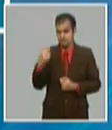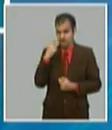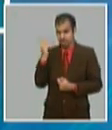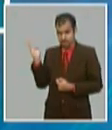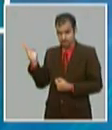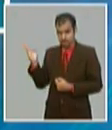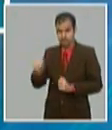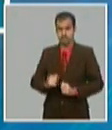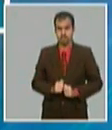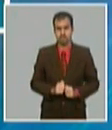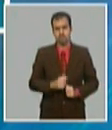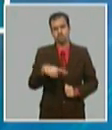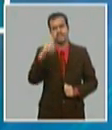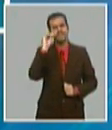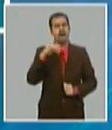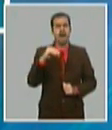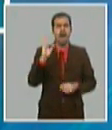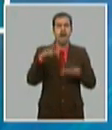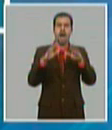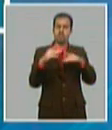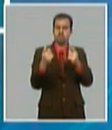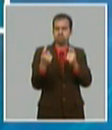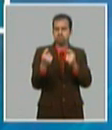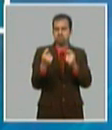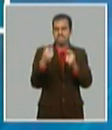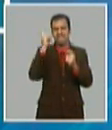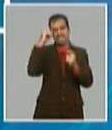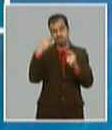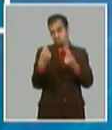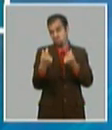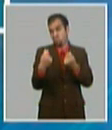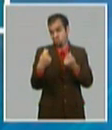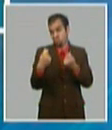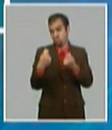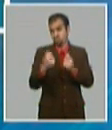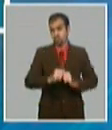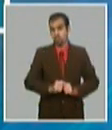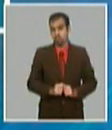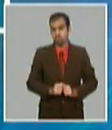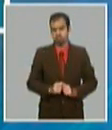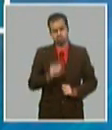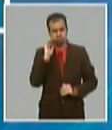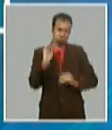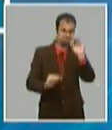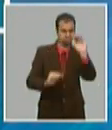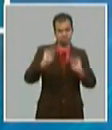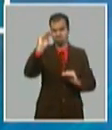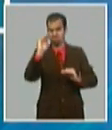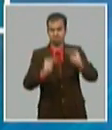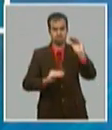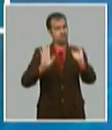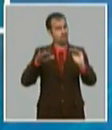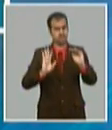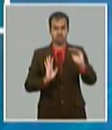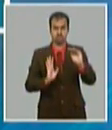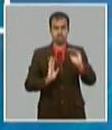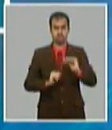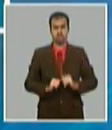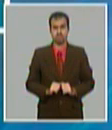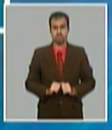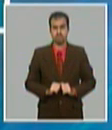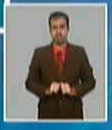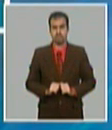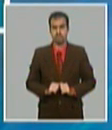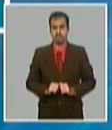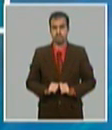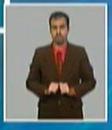cantidades monetarias tenemos detrás la influencia de los precios. Los precios suben, bajan y bueno, podemos ingresar más